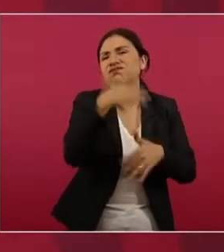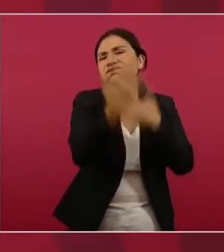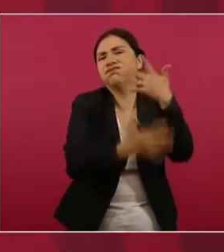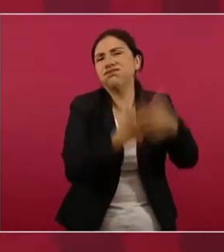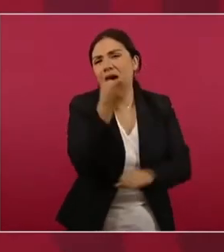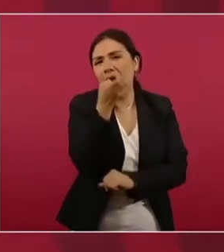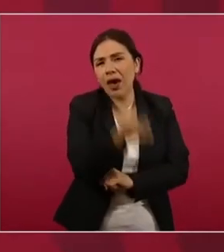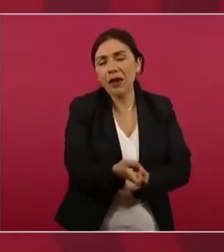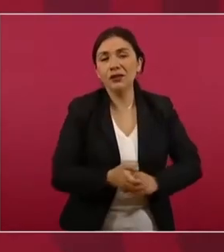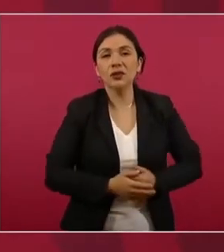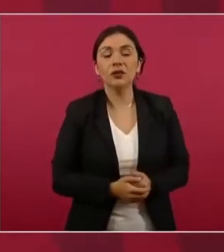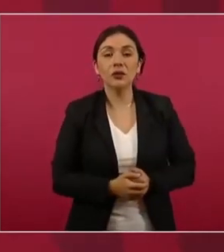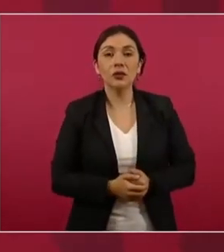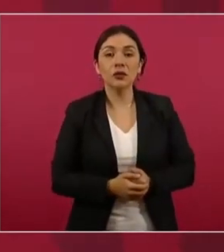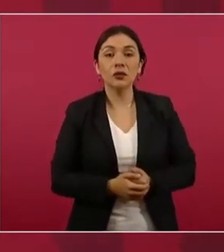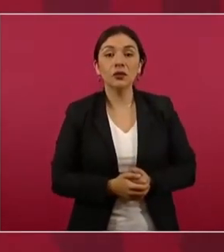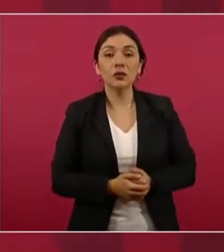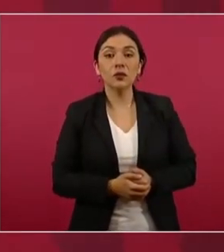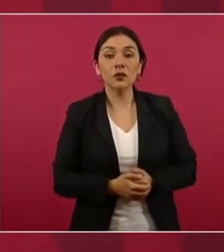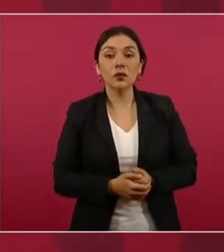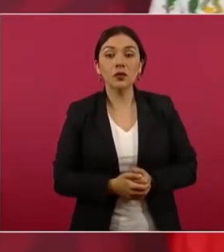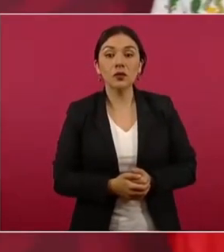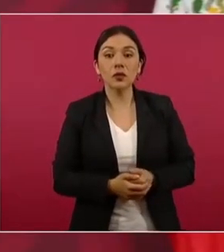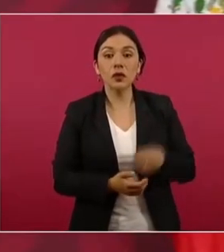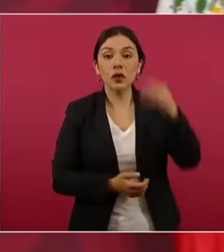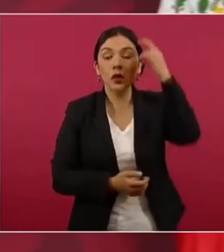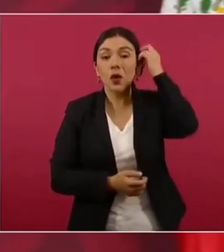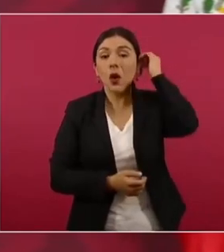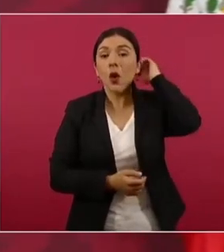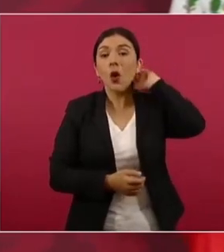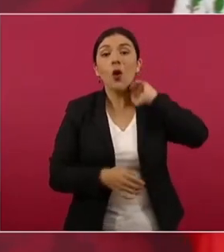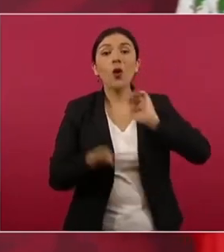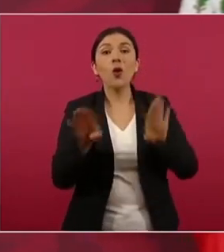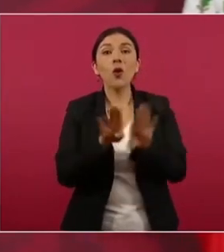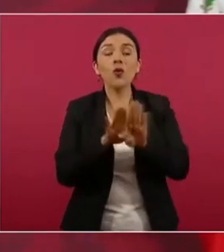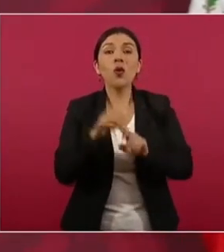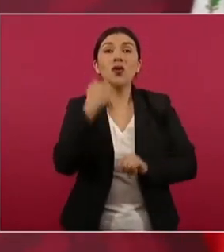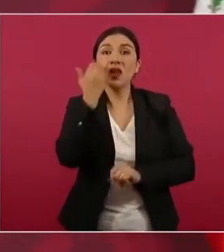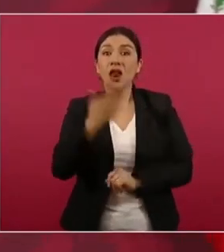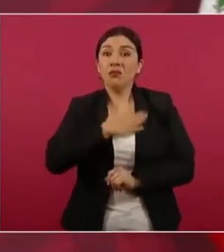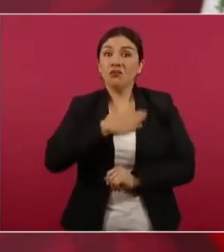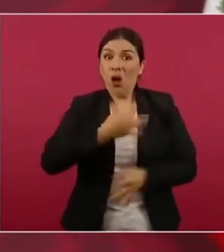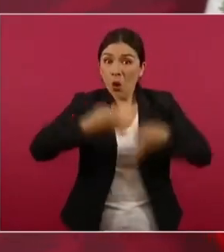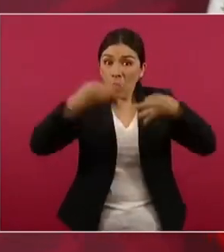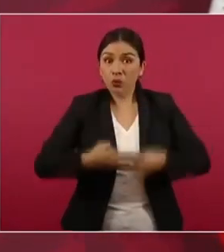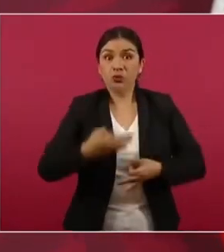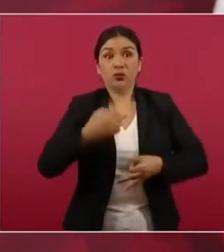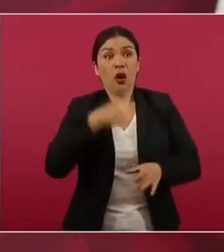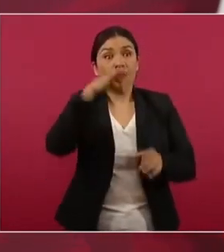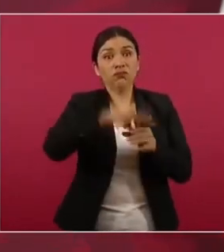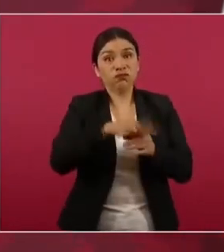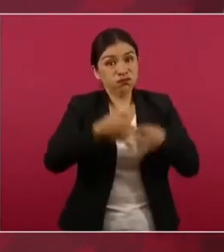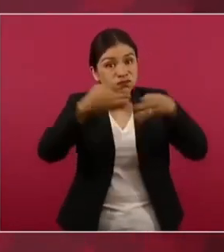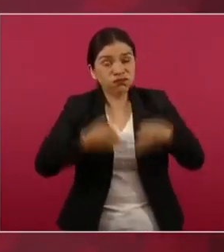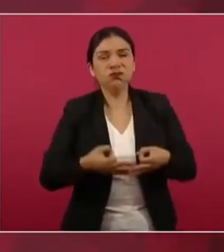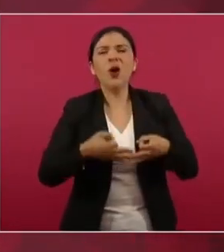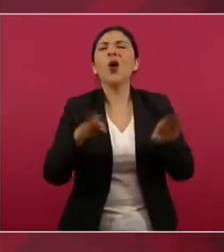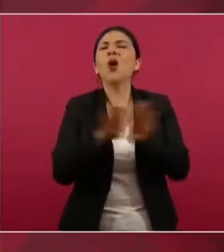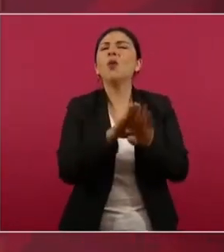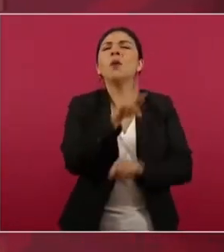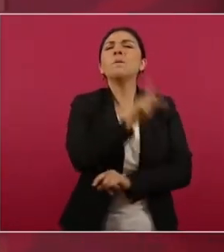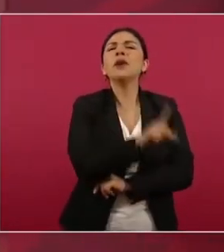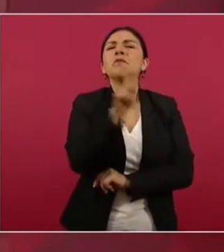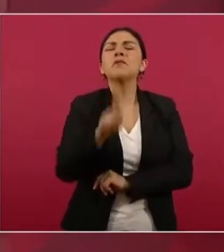Entonces, para tratar de ganar legitimidad, muy parecido a lo que hizo Salinas